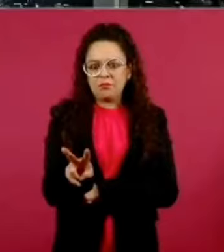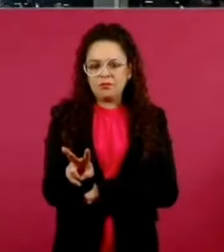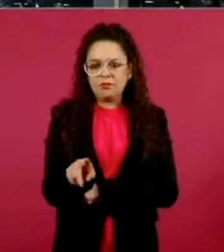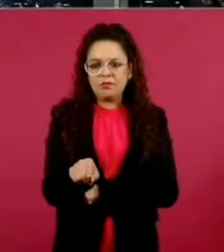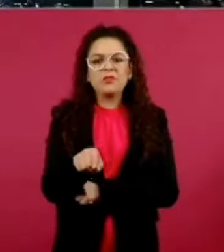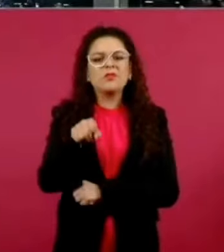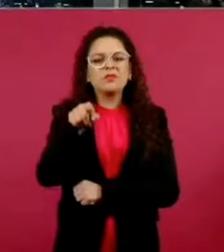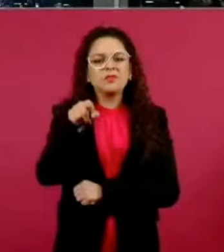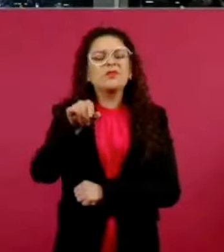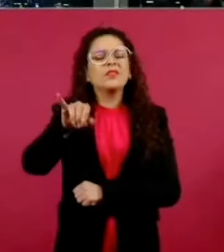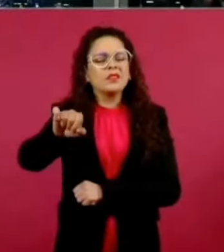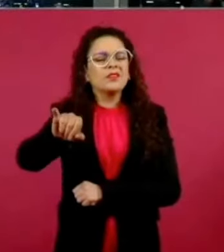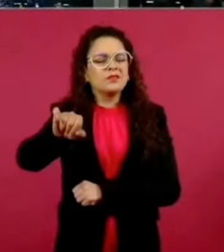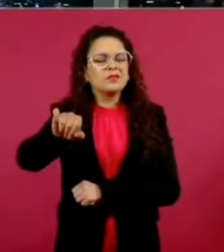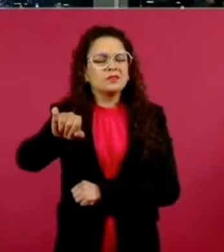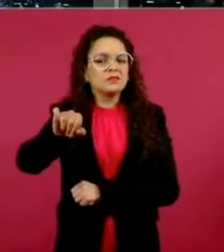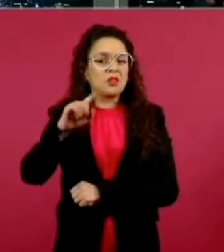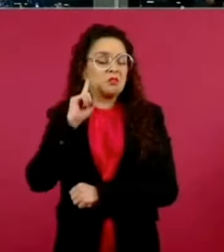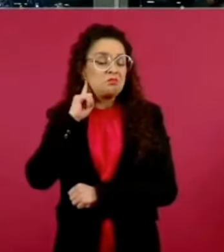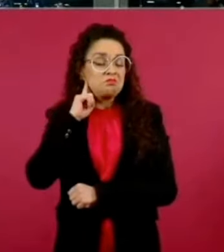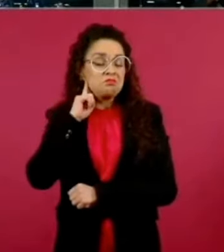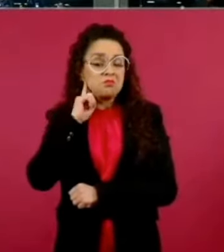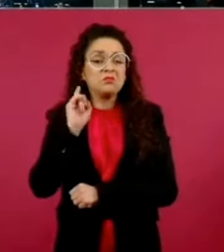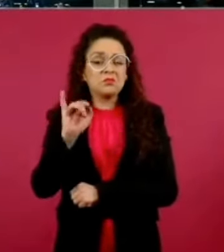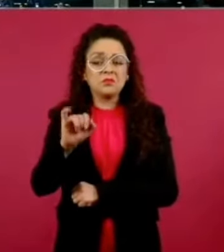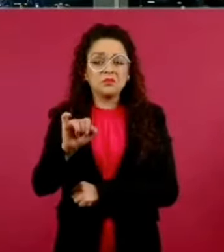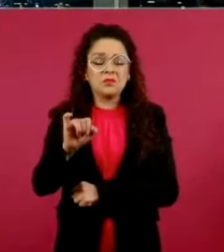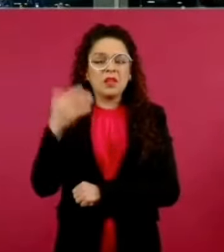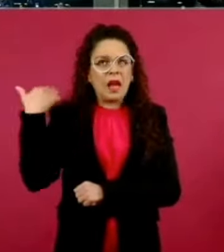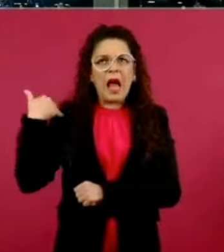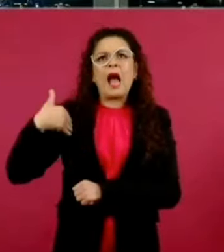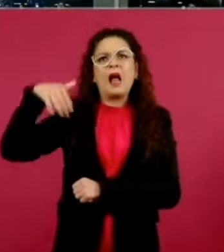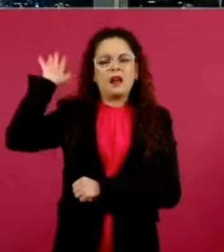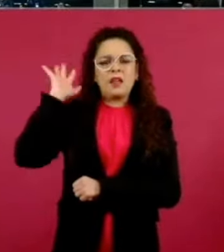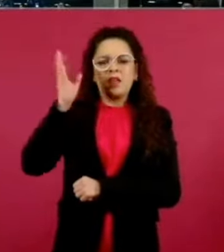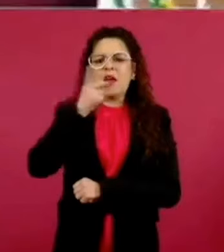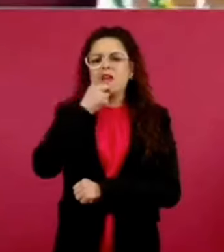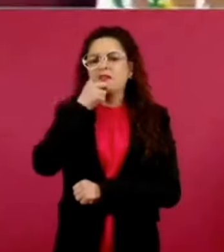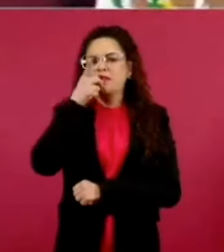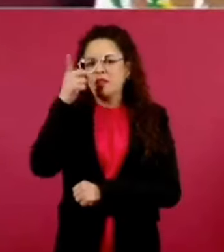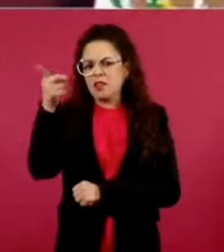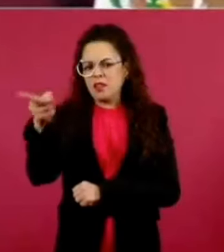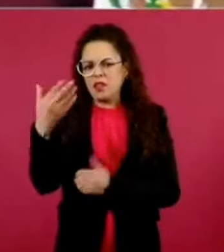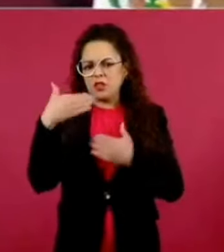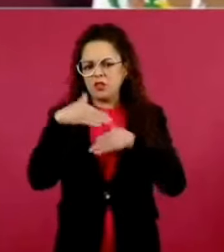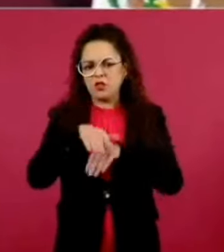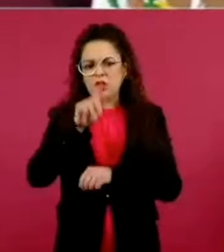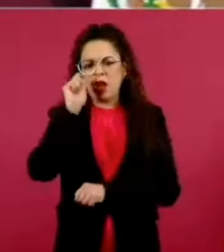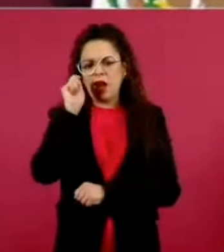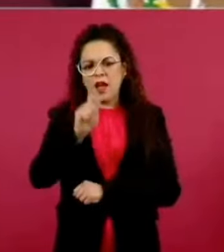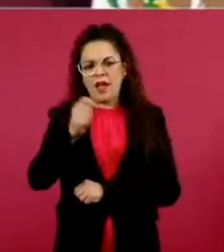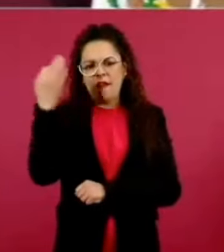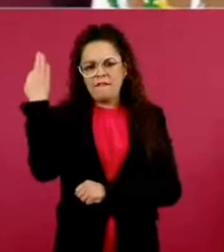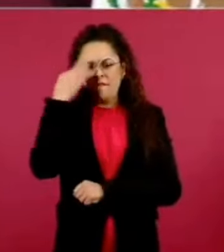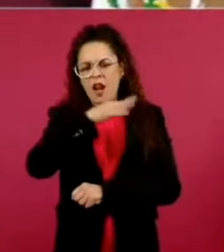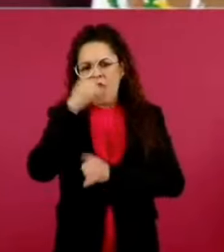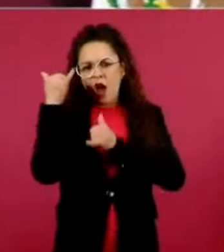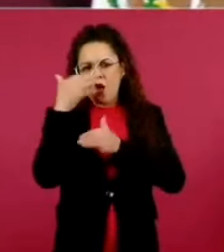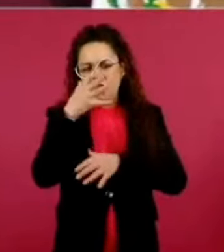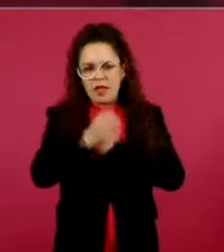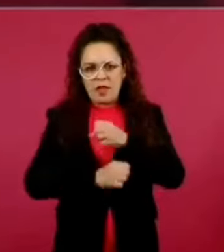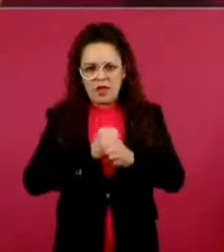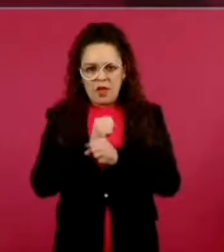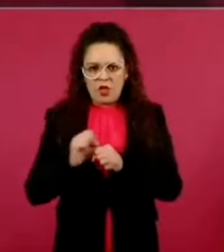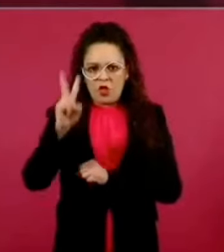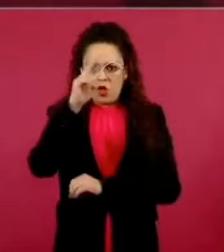de que en el fraude del 2006